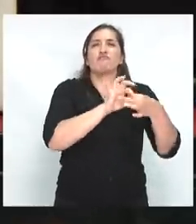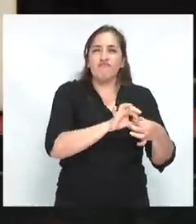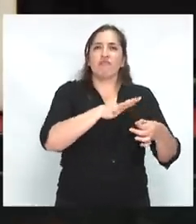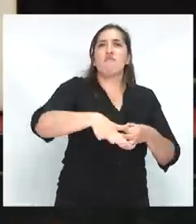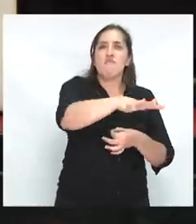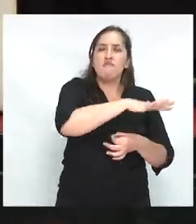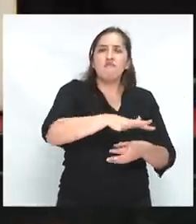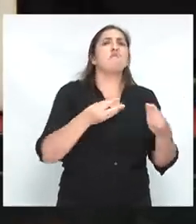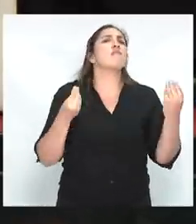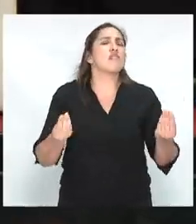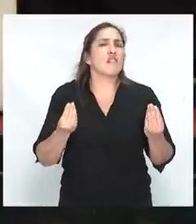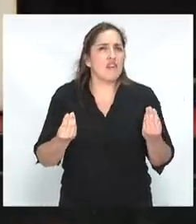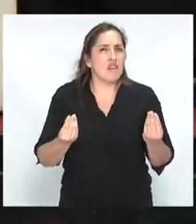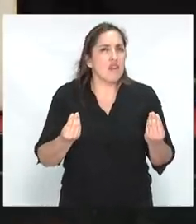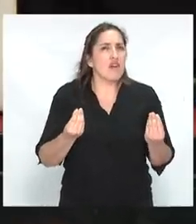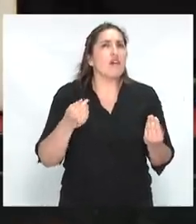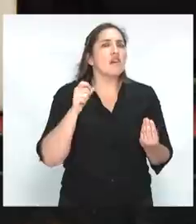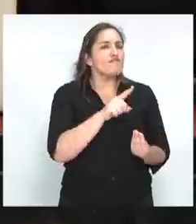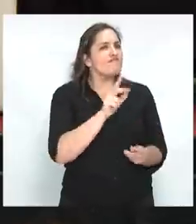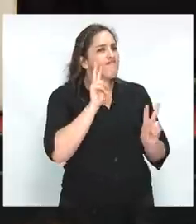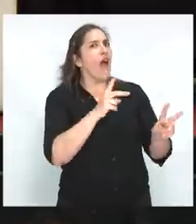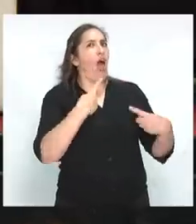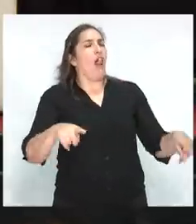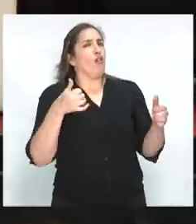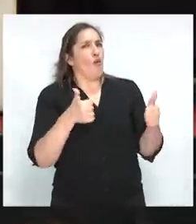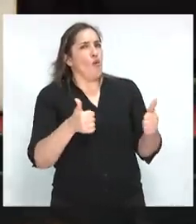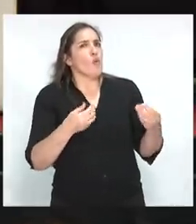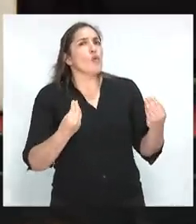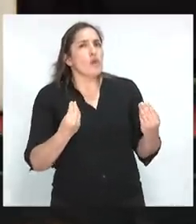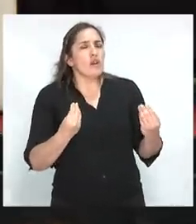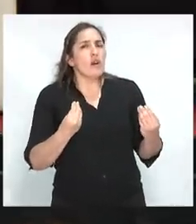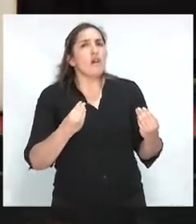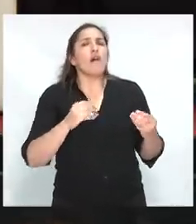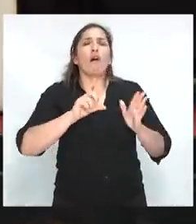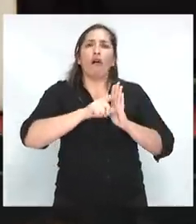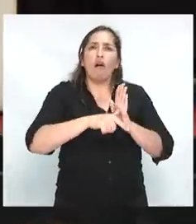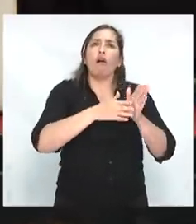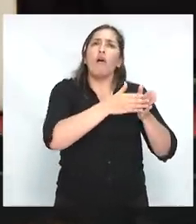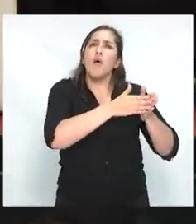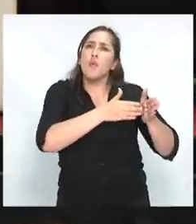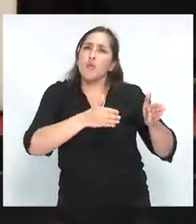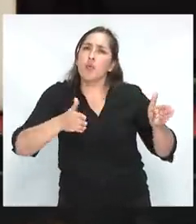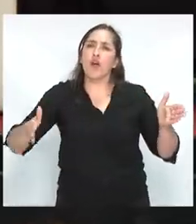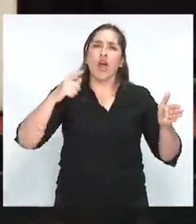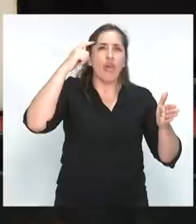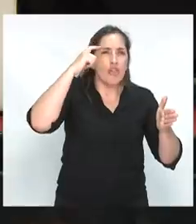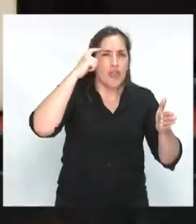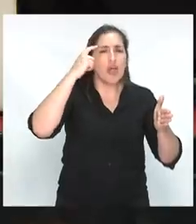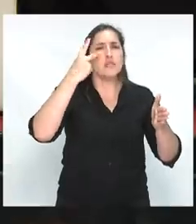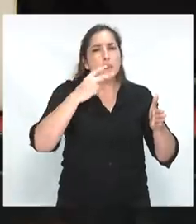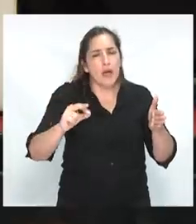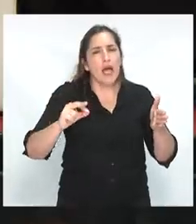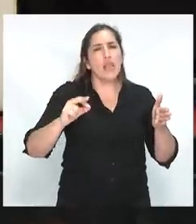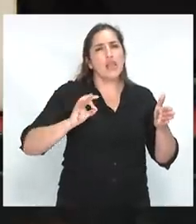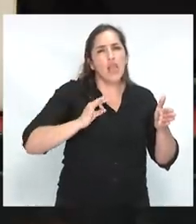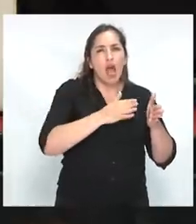de manera alargada en 10, 20 años previos o